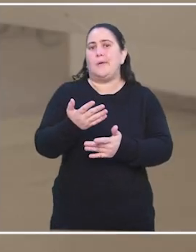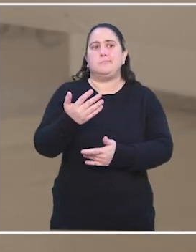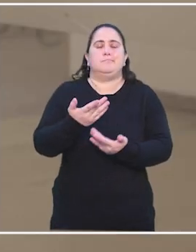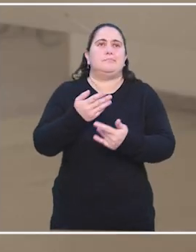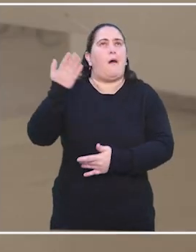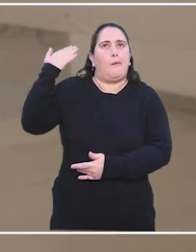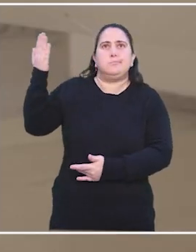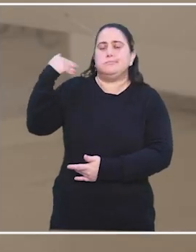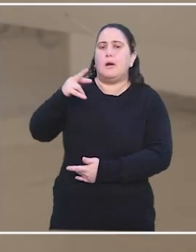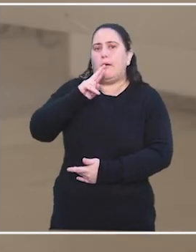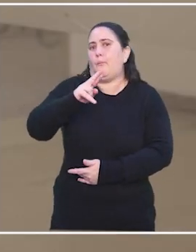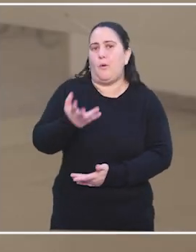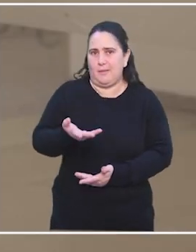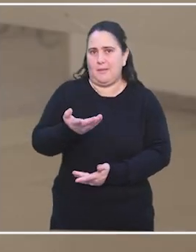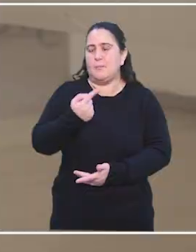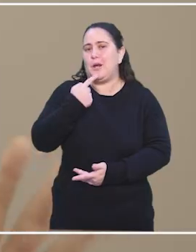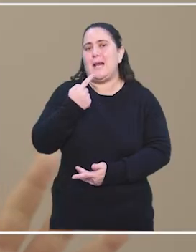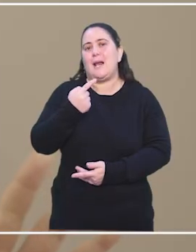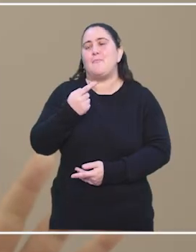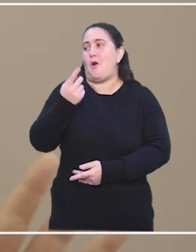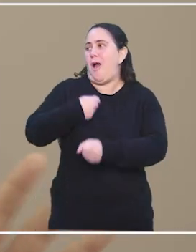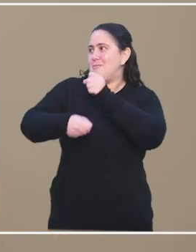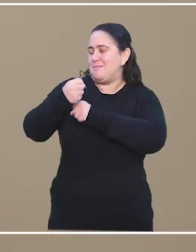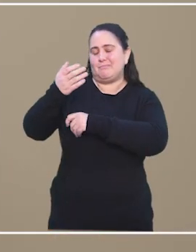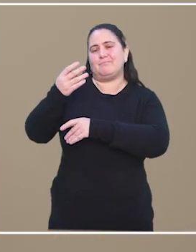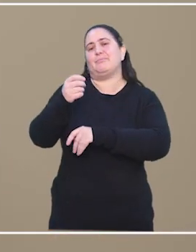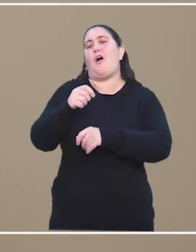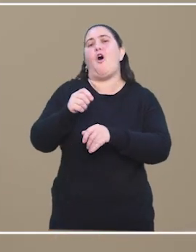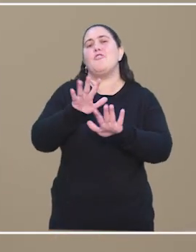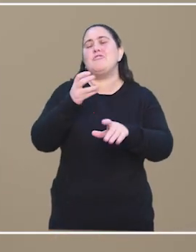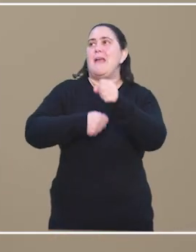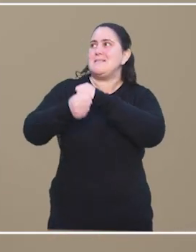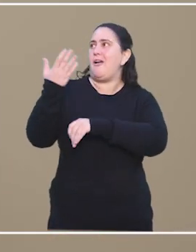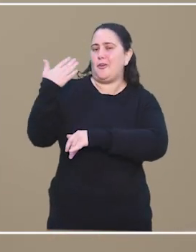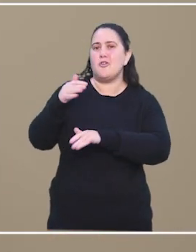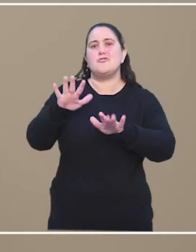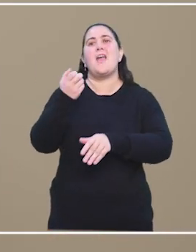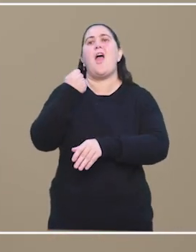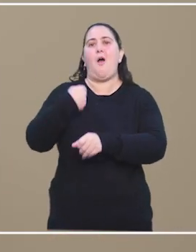respondido a mediados de la década pasada, por ejemplo, para ponerle una fecha.